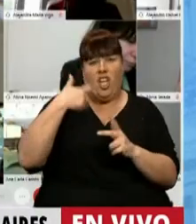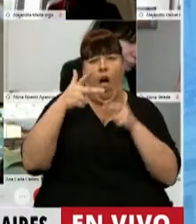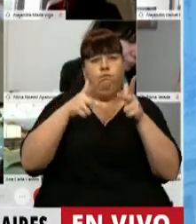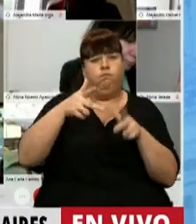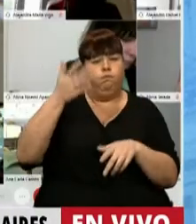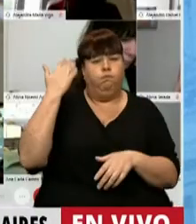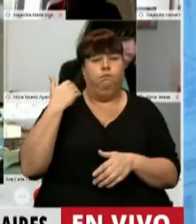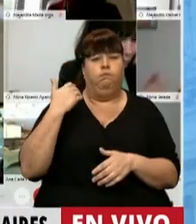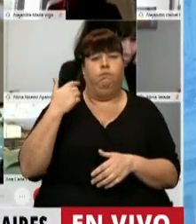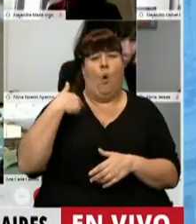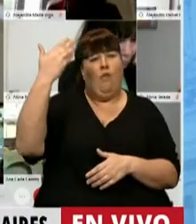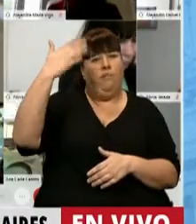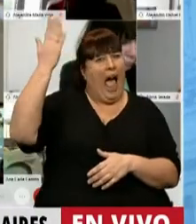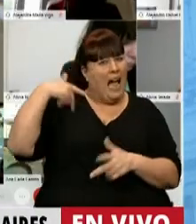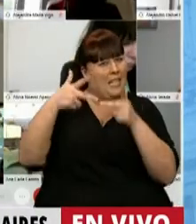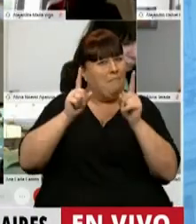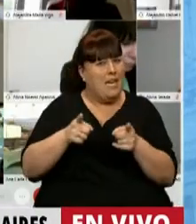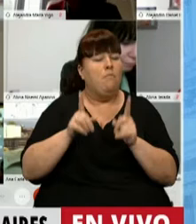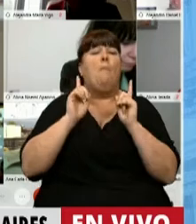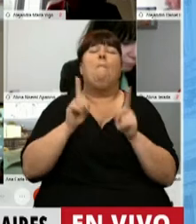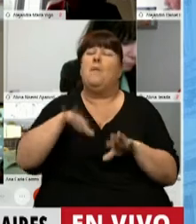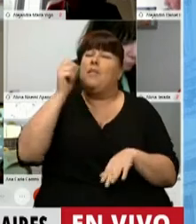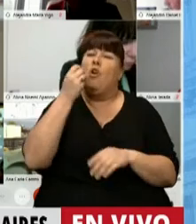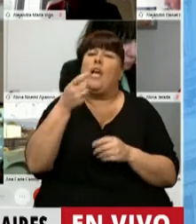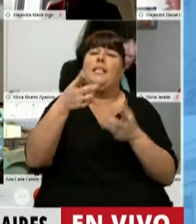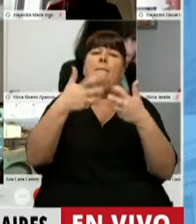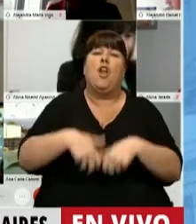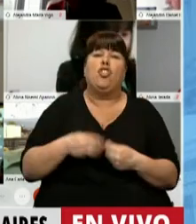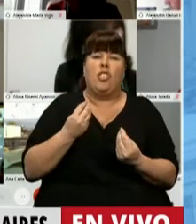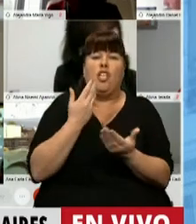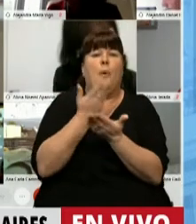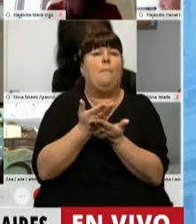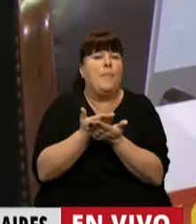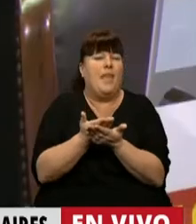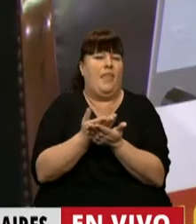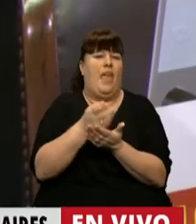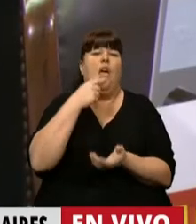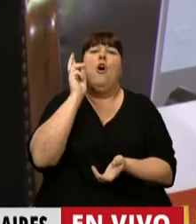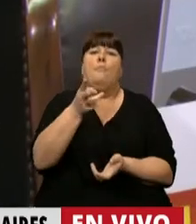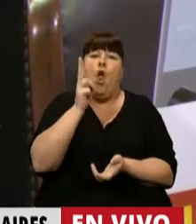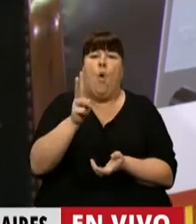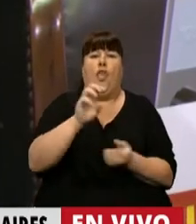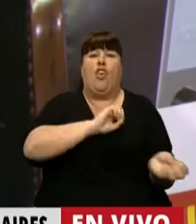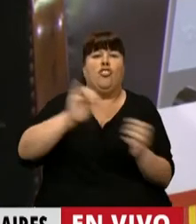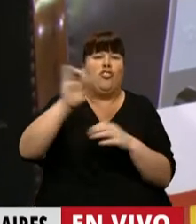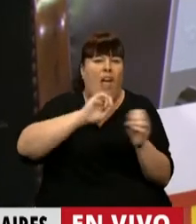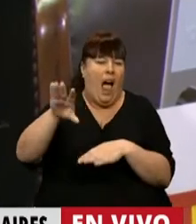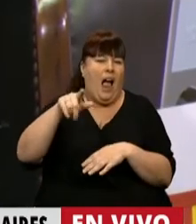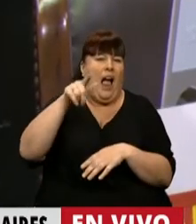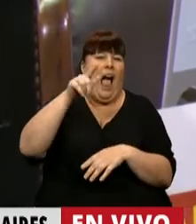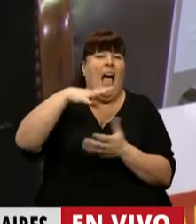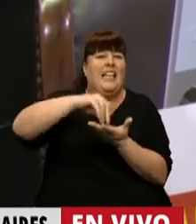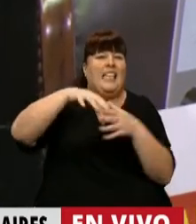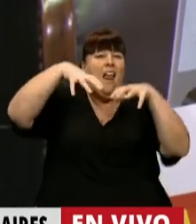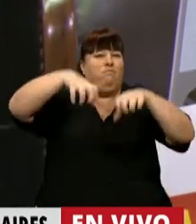expresé en mi intervención anterior, pero fundamentalmente es un proyecto que plantea la prohibición de los desalojos de